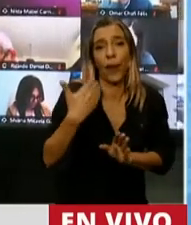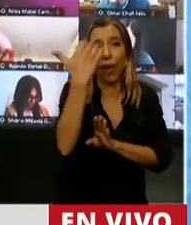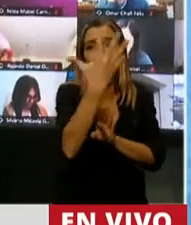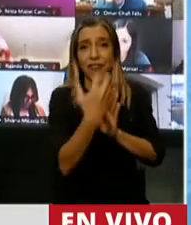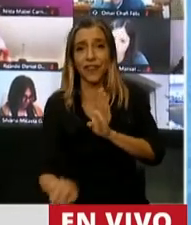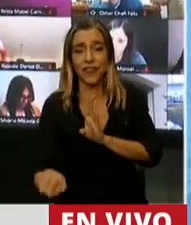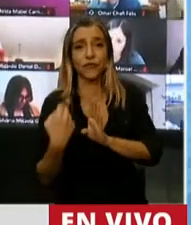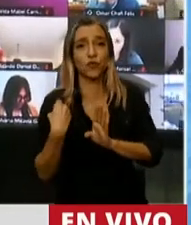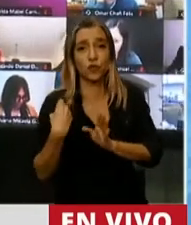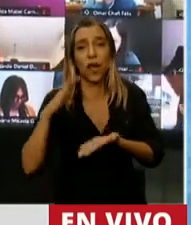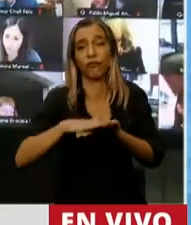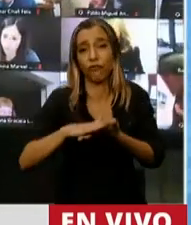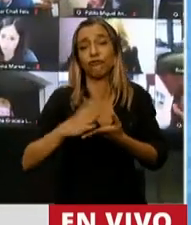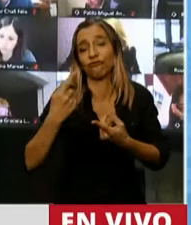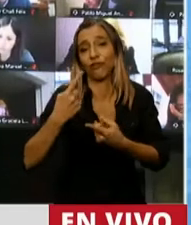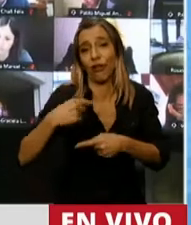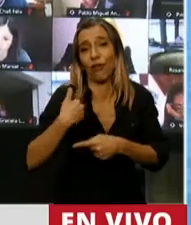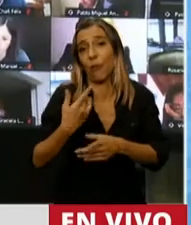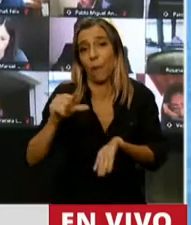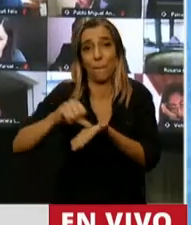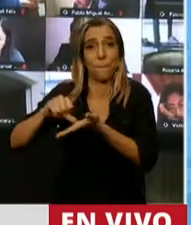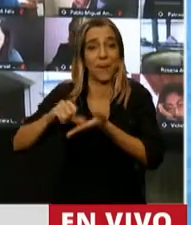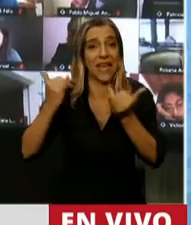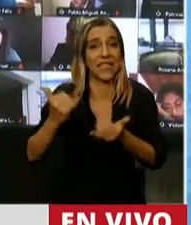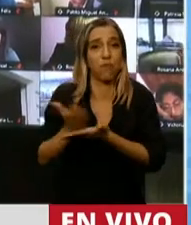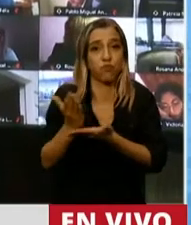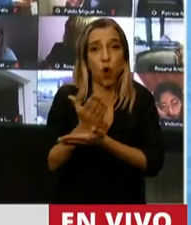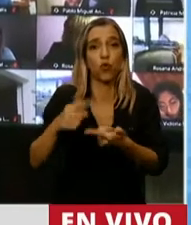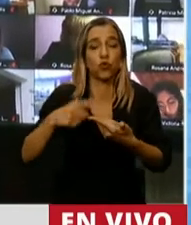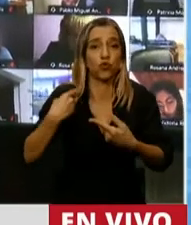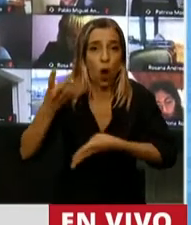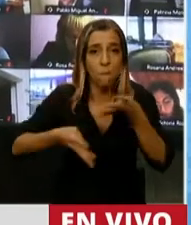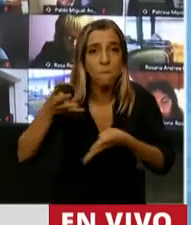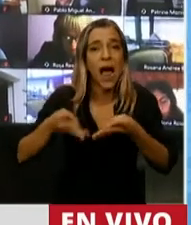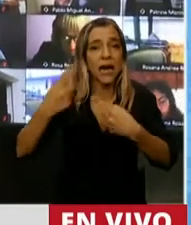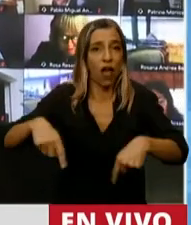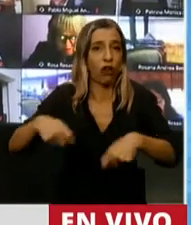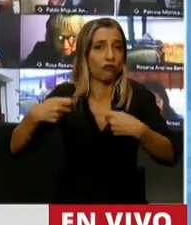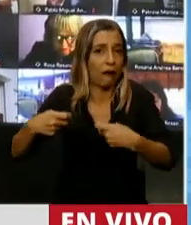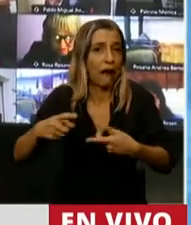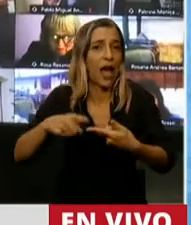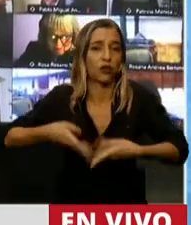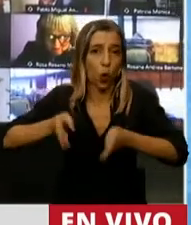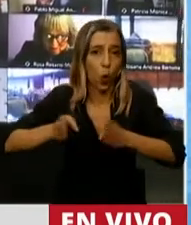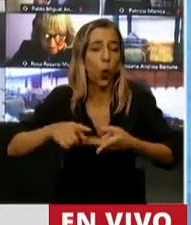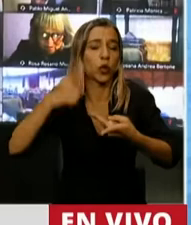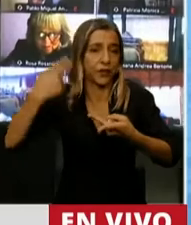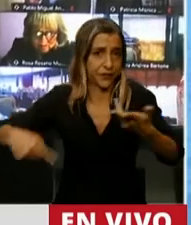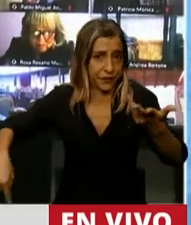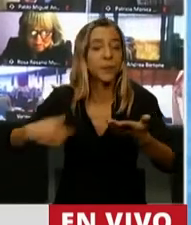de los bienes, con los cuales el país trabaja las líneas de producción, la maquinaria, los camiones, las rutas, etc.